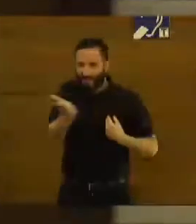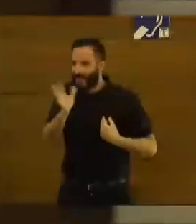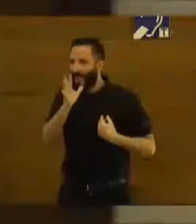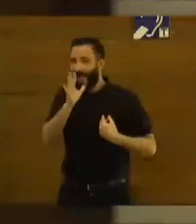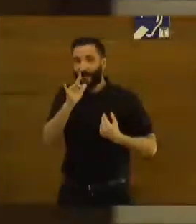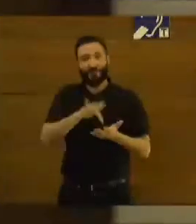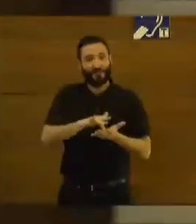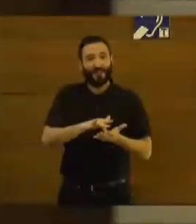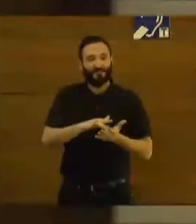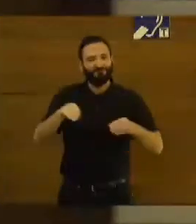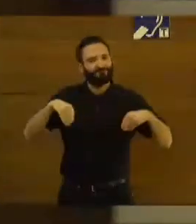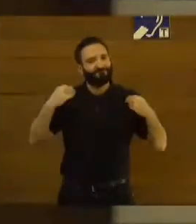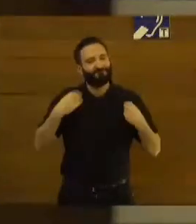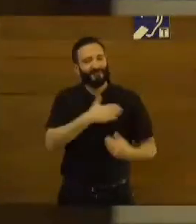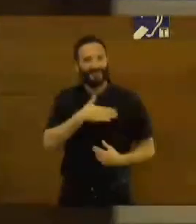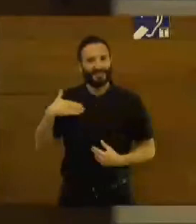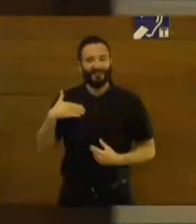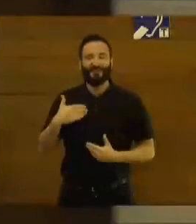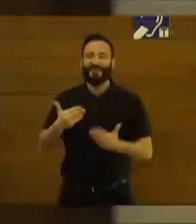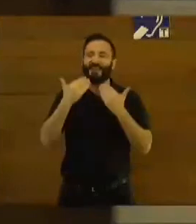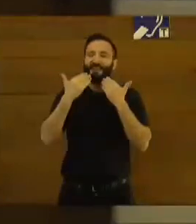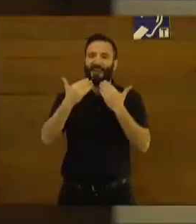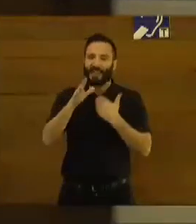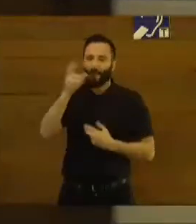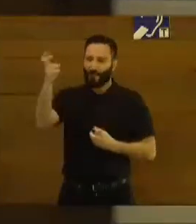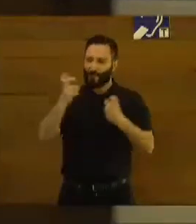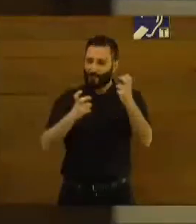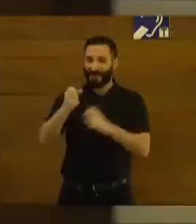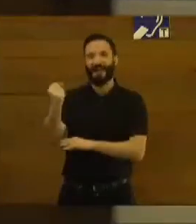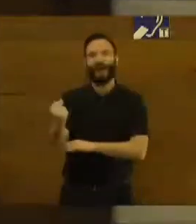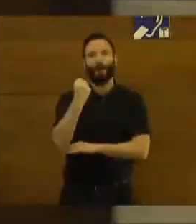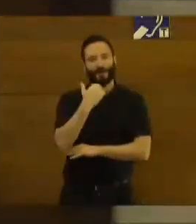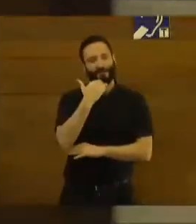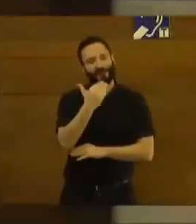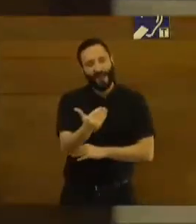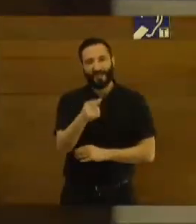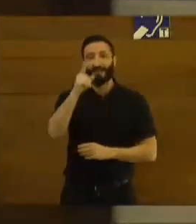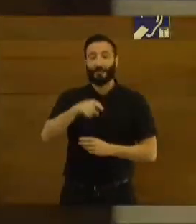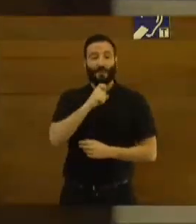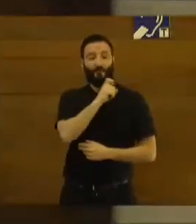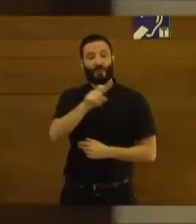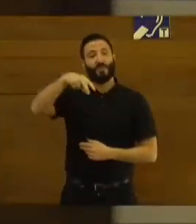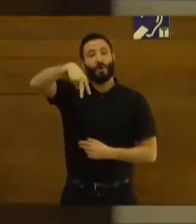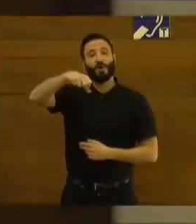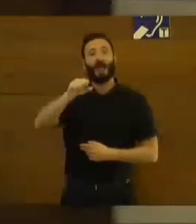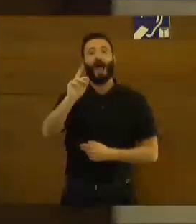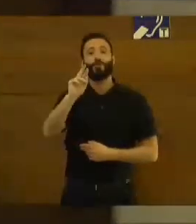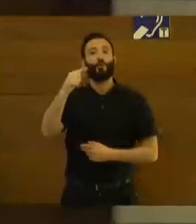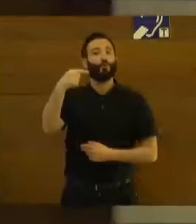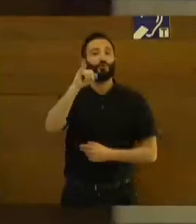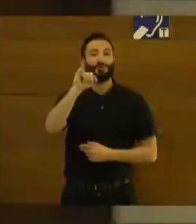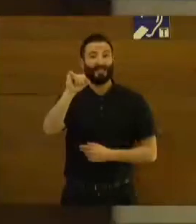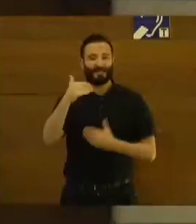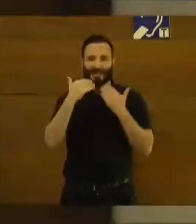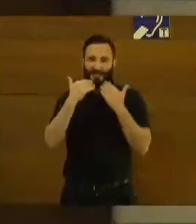a poner en marcha. Gracias por estar con nosotros y apoyarnos. Gracias, por supuesto, a la Fundación Naturgy que hoy nos